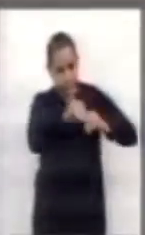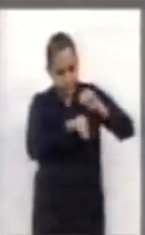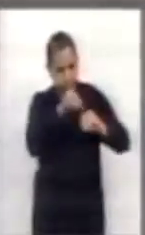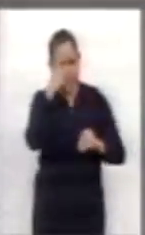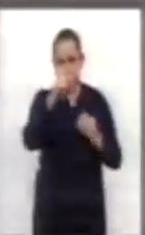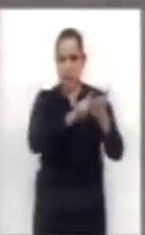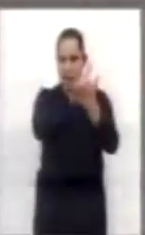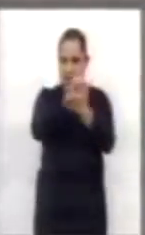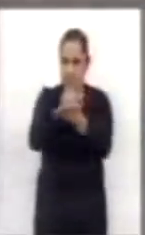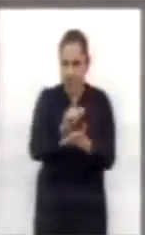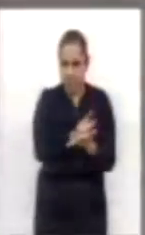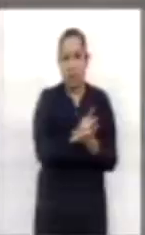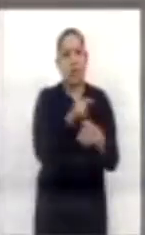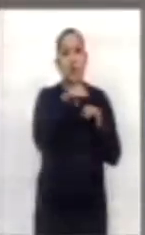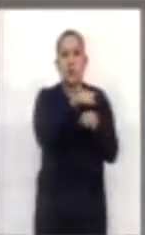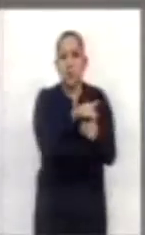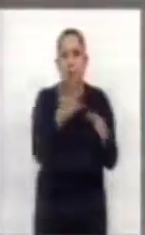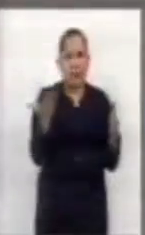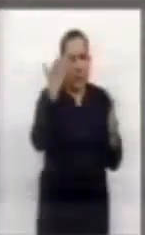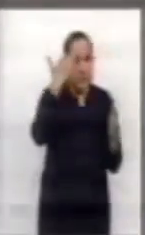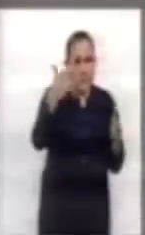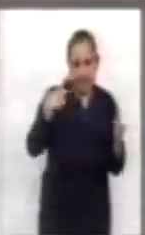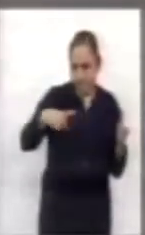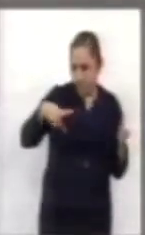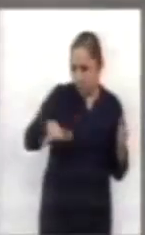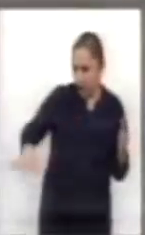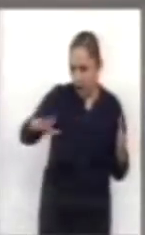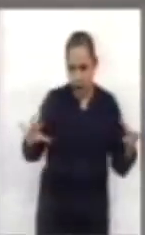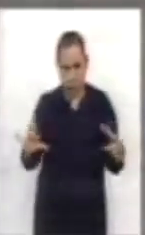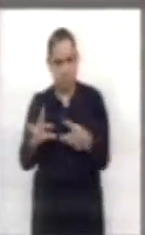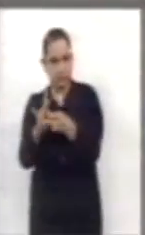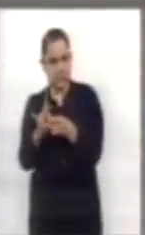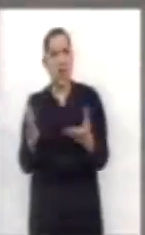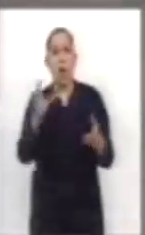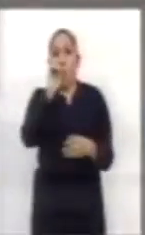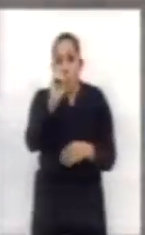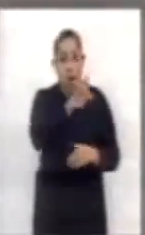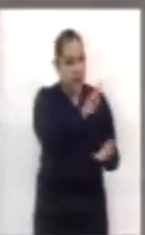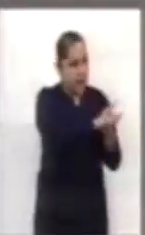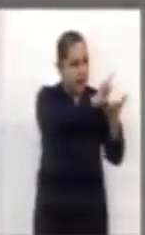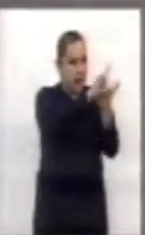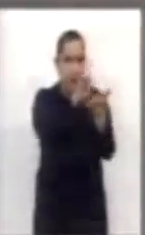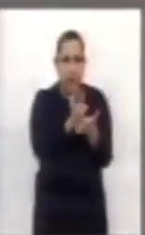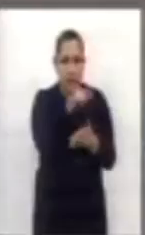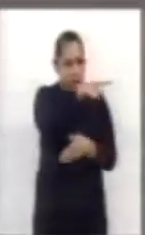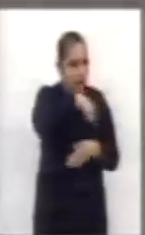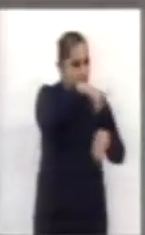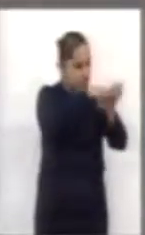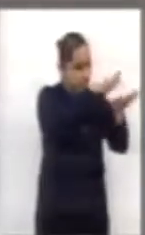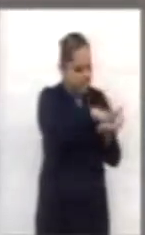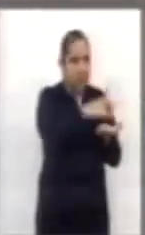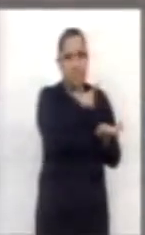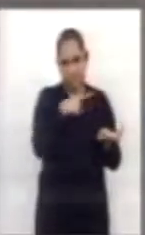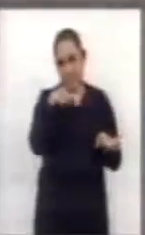ciudadanos y ciudadanas, o en su caso, de los mecanismos jurídicos ya actualizados. Es precisamente